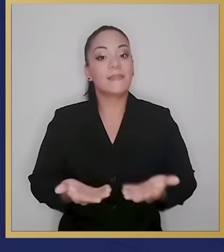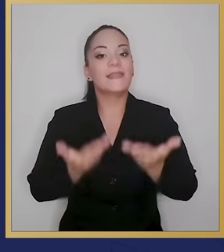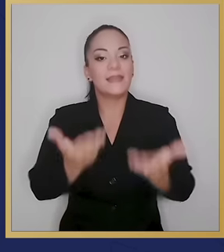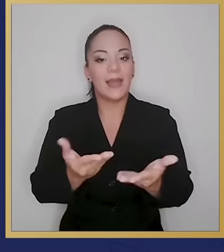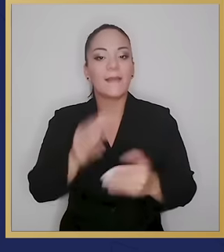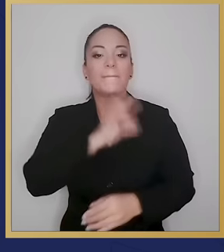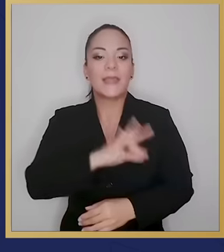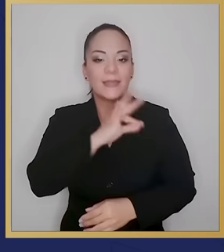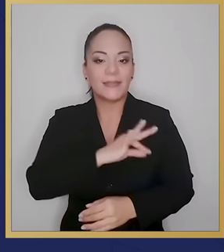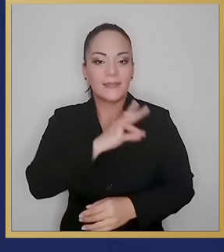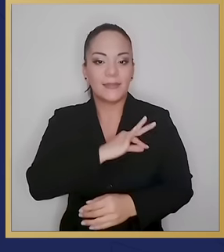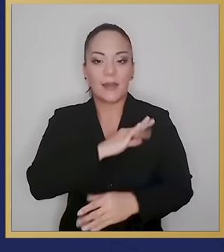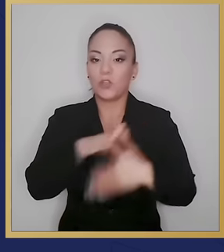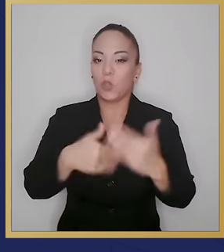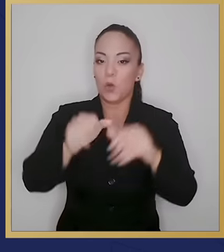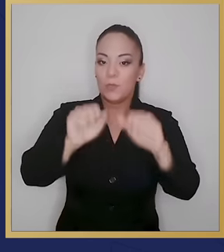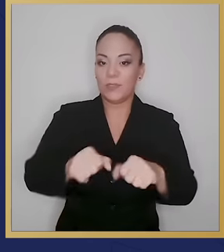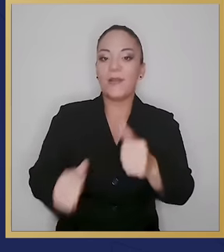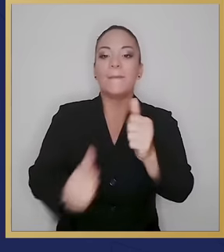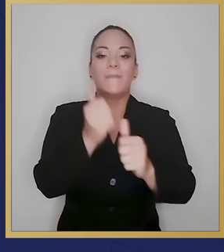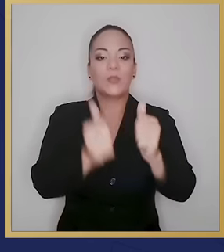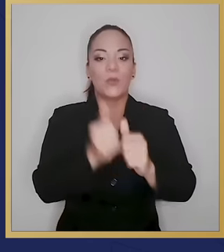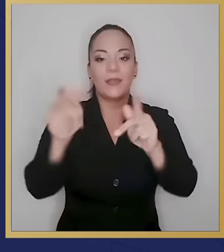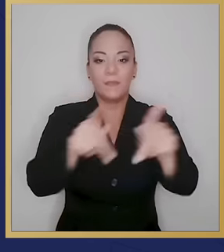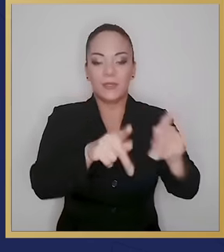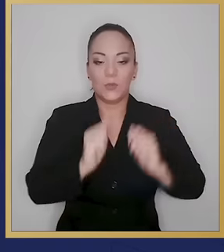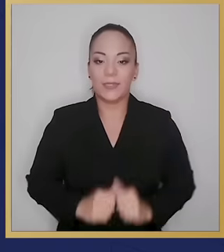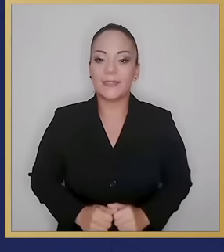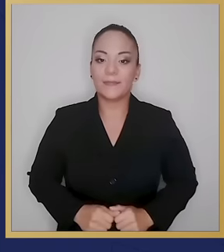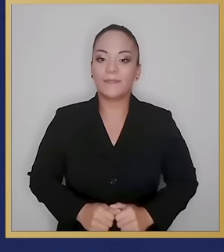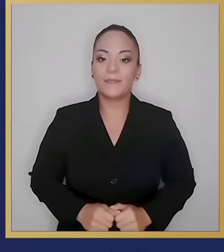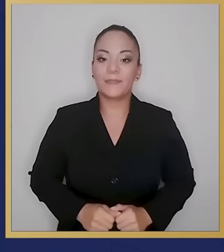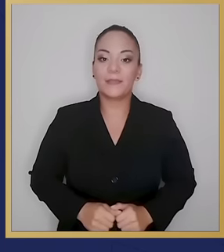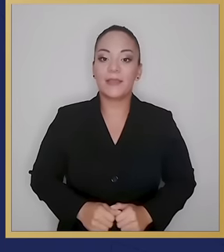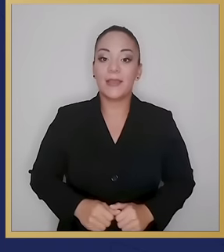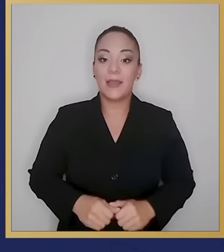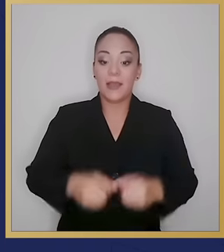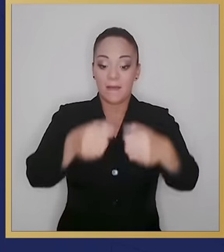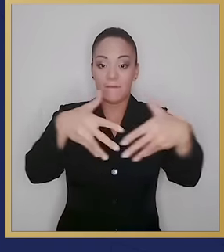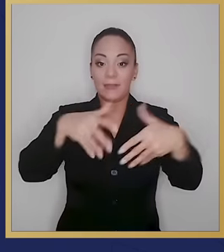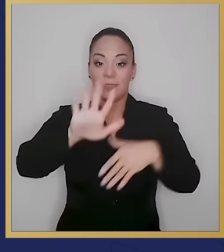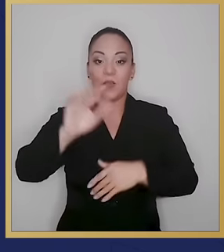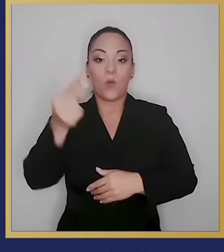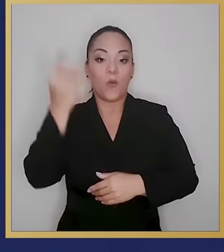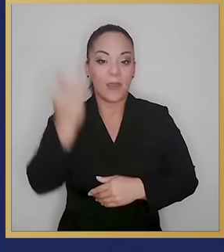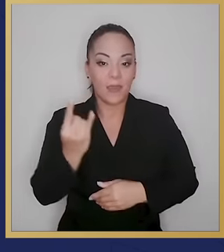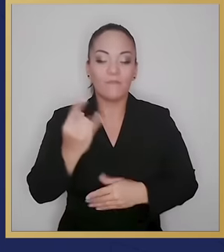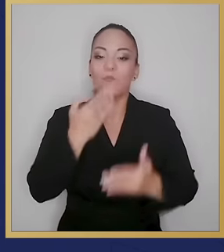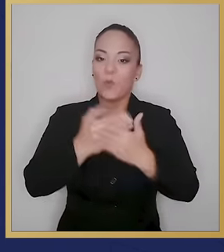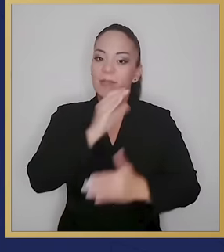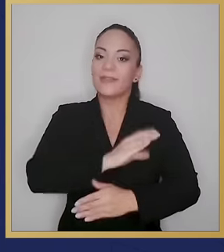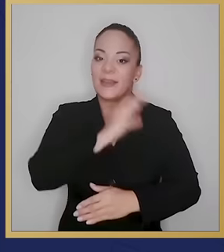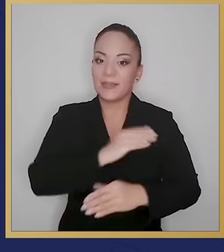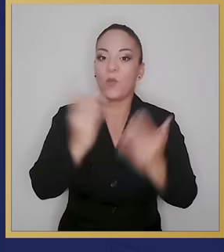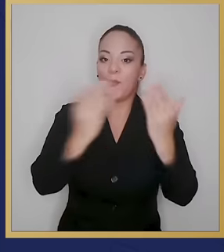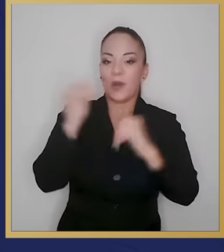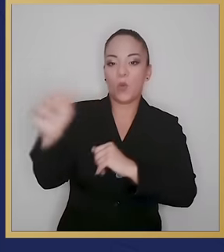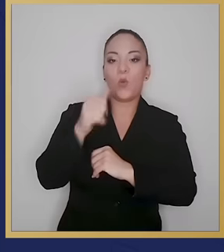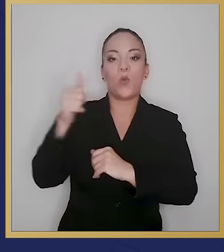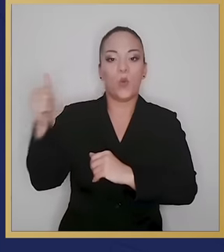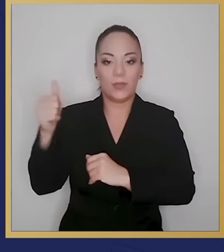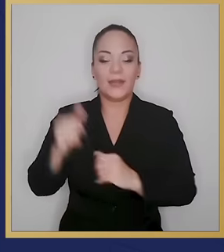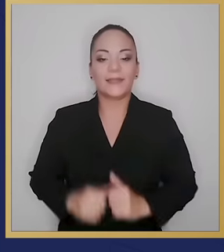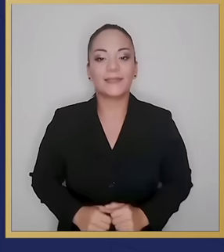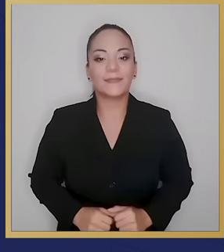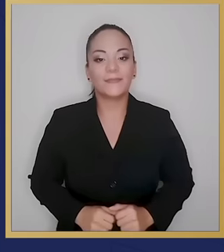generación del mayor bienestar posible para la gran mayoría de personas. Las redes 5G representan ventajas y características por sobre otras